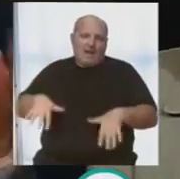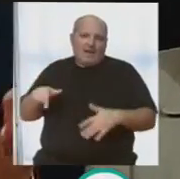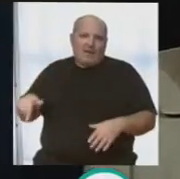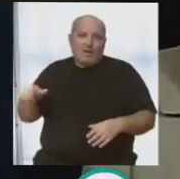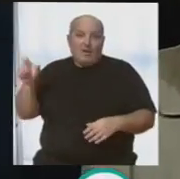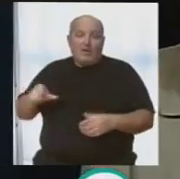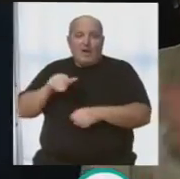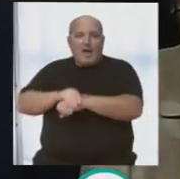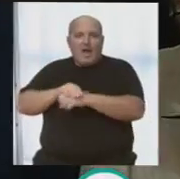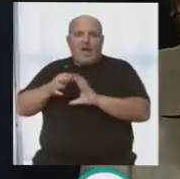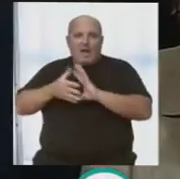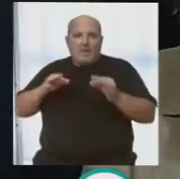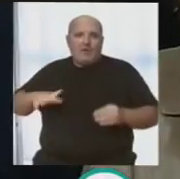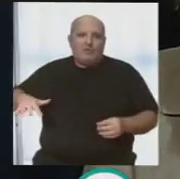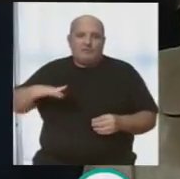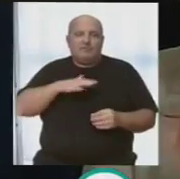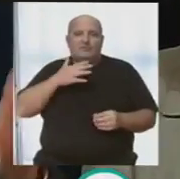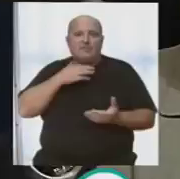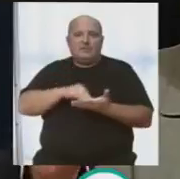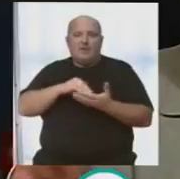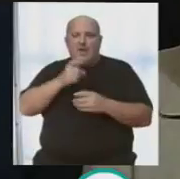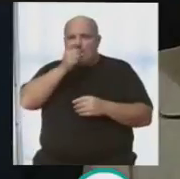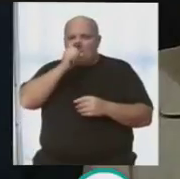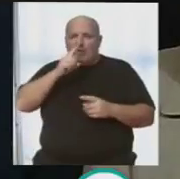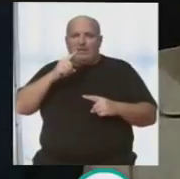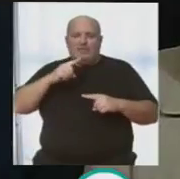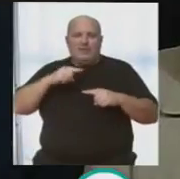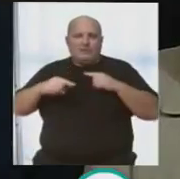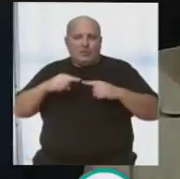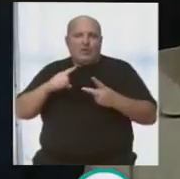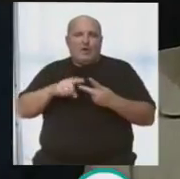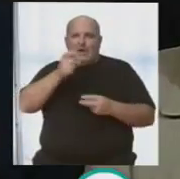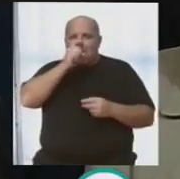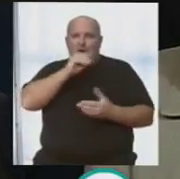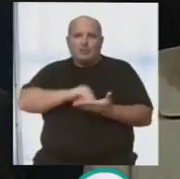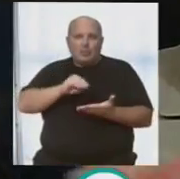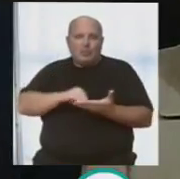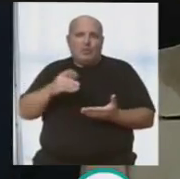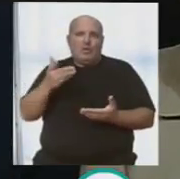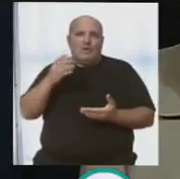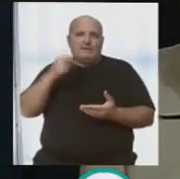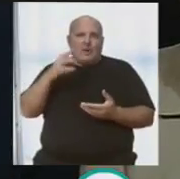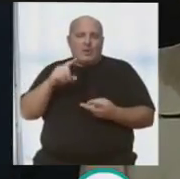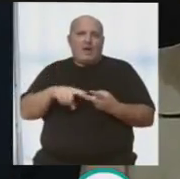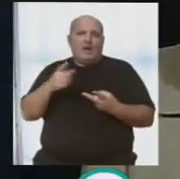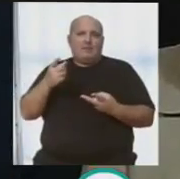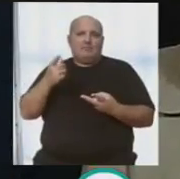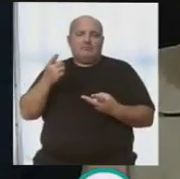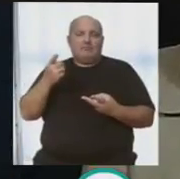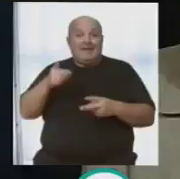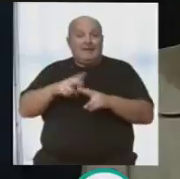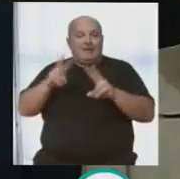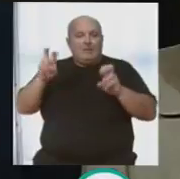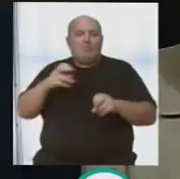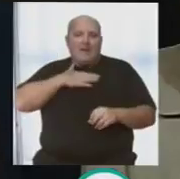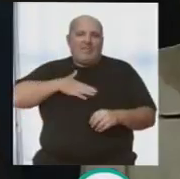Encontrarte con tantos amigos, encontrarte con antiguos directores, con antiguos autores, con Antonio Segura, con Antonio Miranda, pues